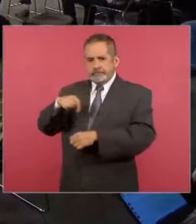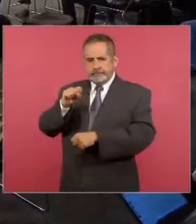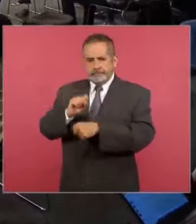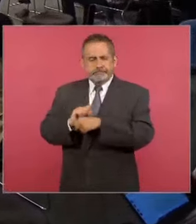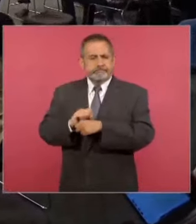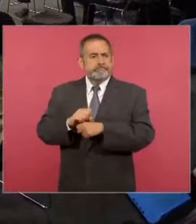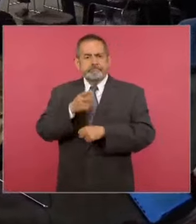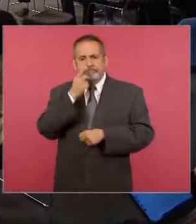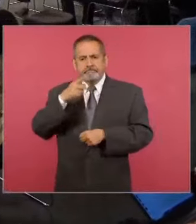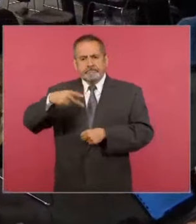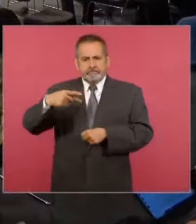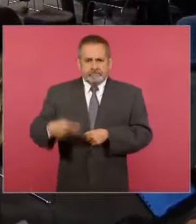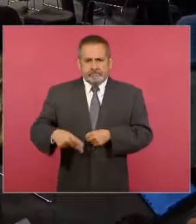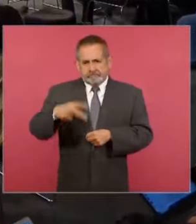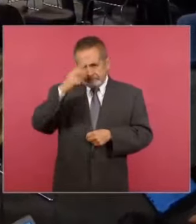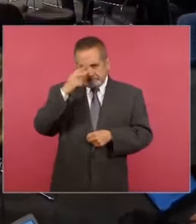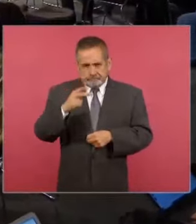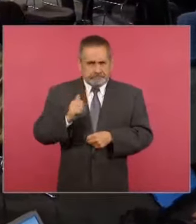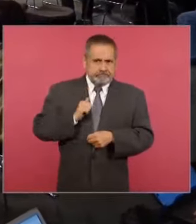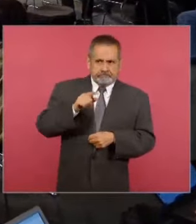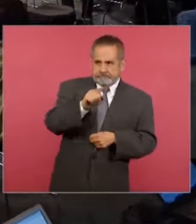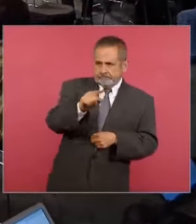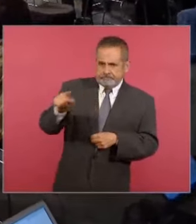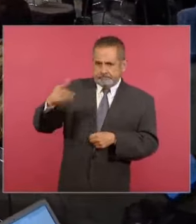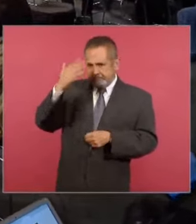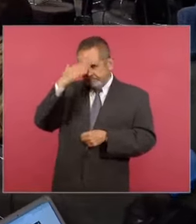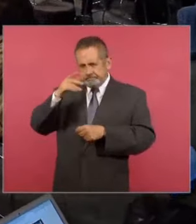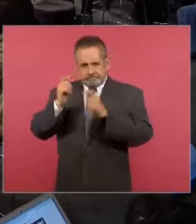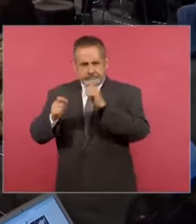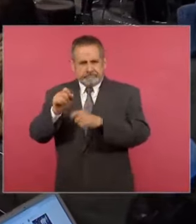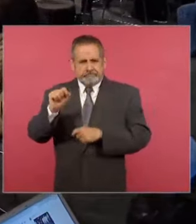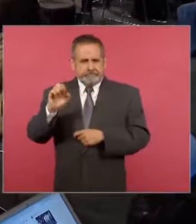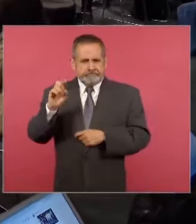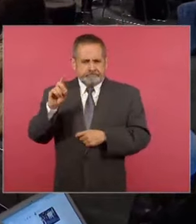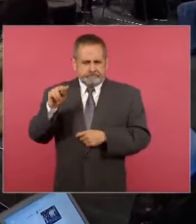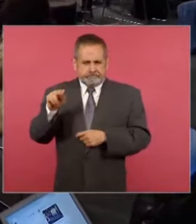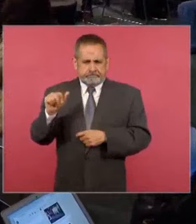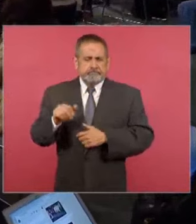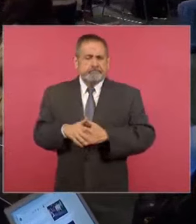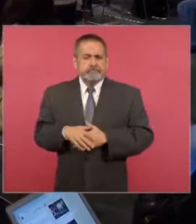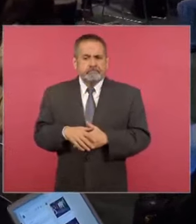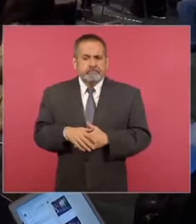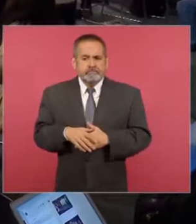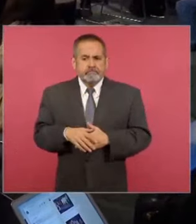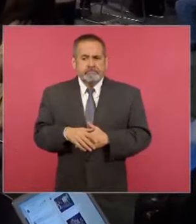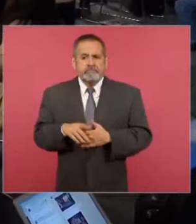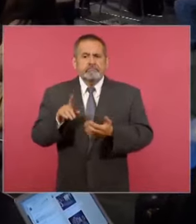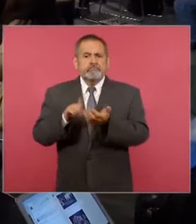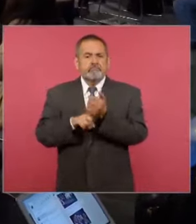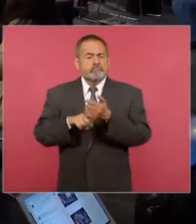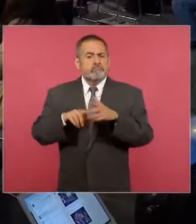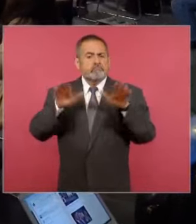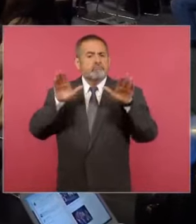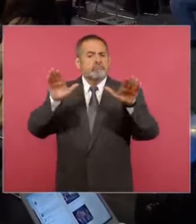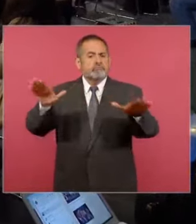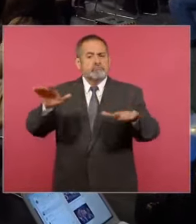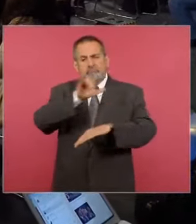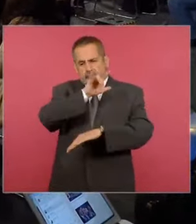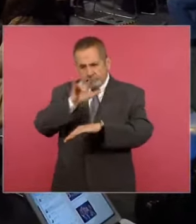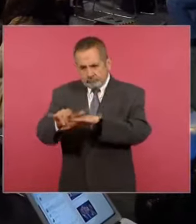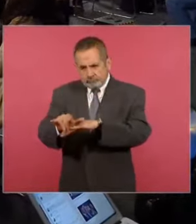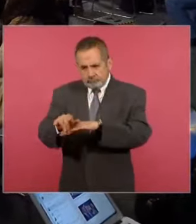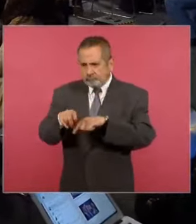que nuestro país, apuchando que están por aquí, los que saben de Sedena, le regresarían ya a la categoría 1 en cuanto al tema